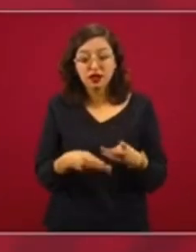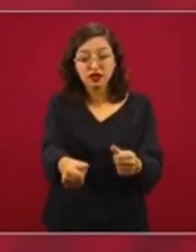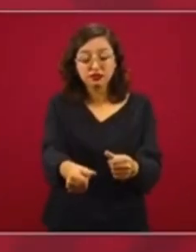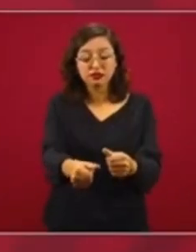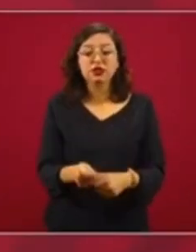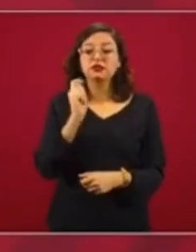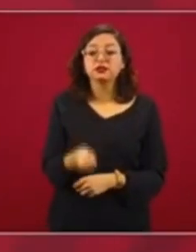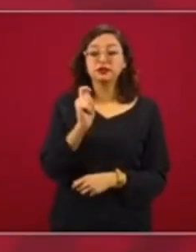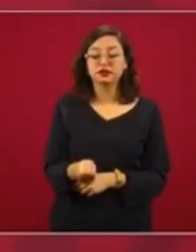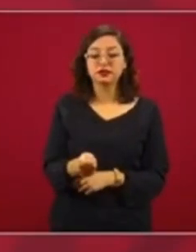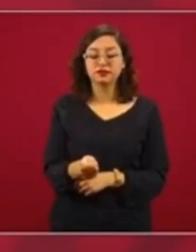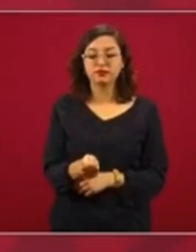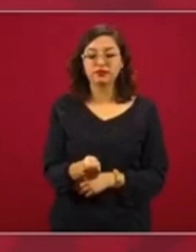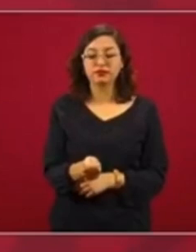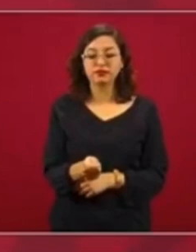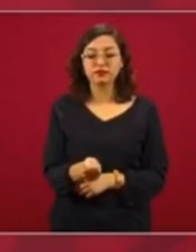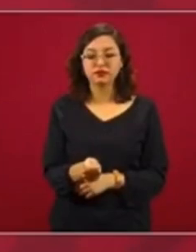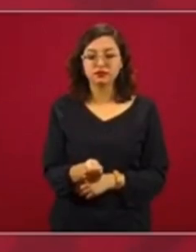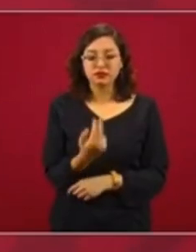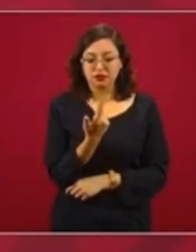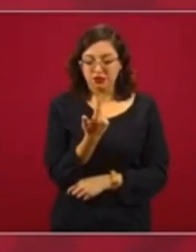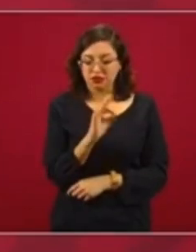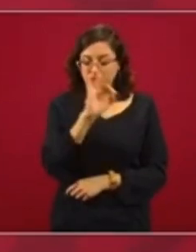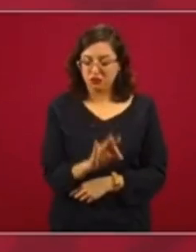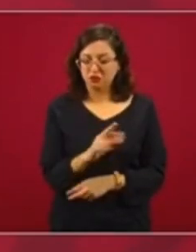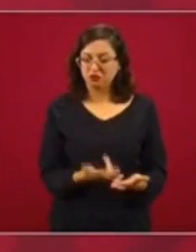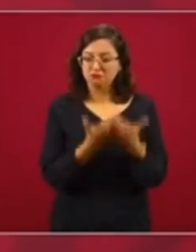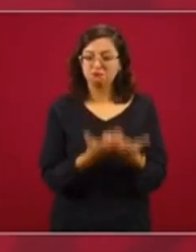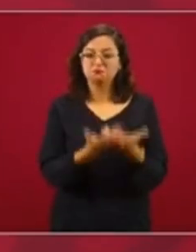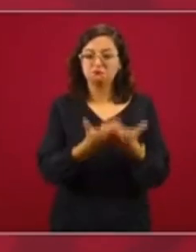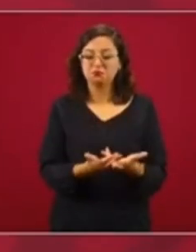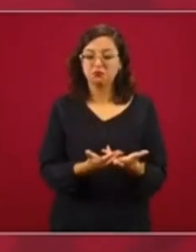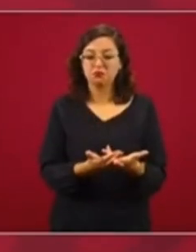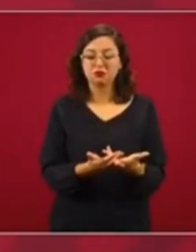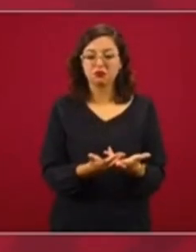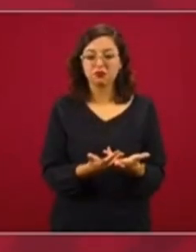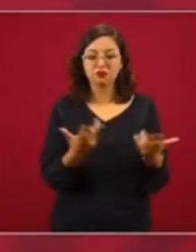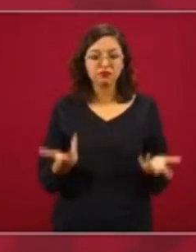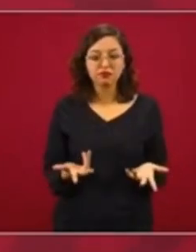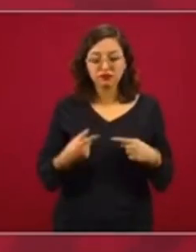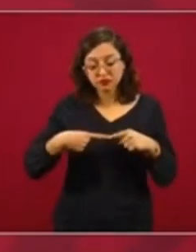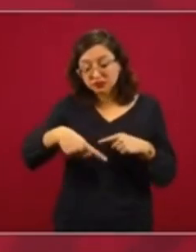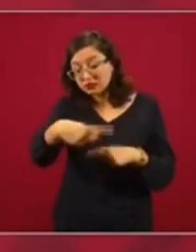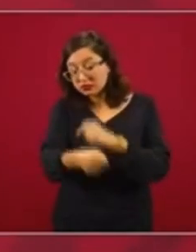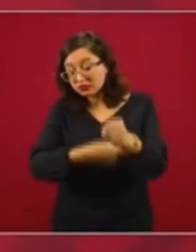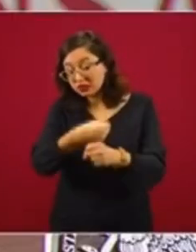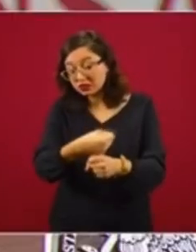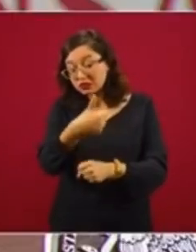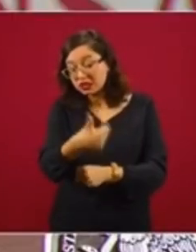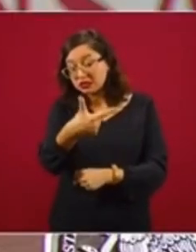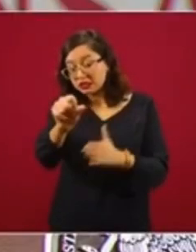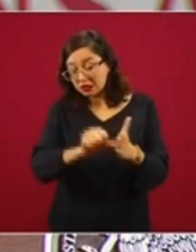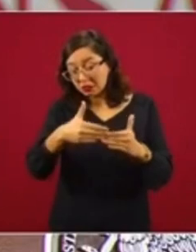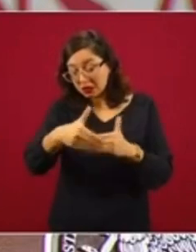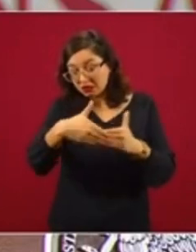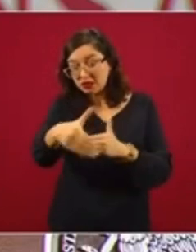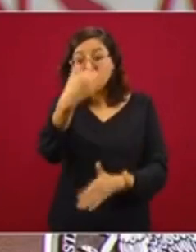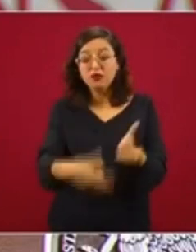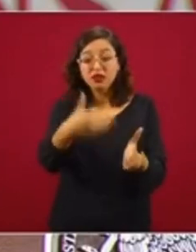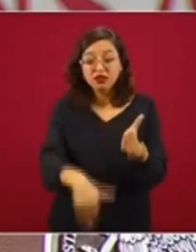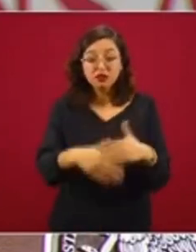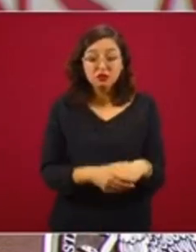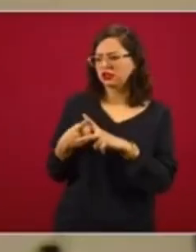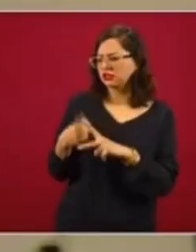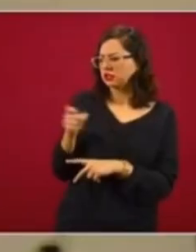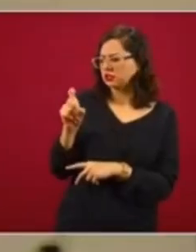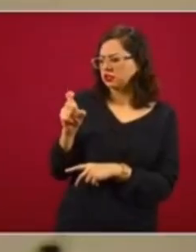Quiere decir que de eso se les dejaba 25. Si nos faltan para terminar el año seis meses, siete, pues ellos tenían para dos